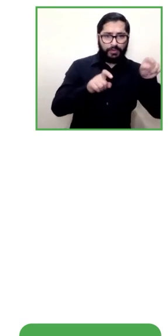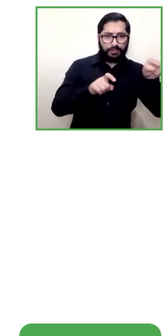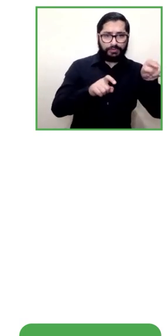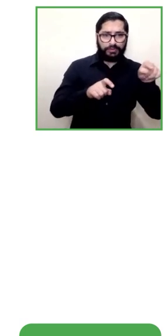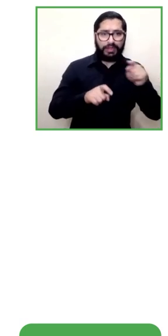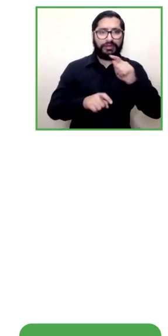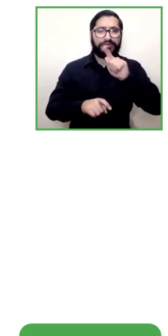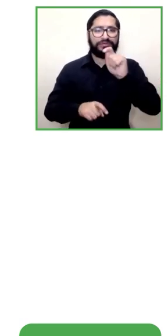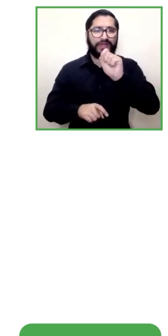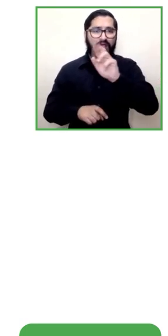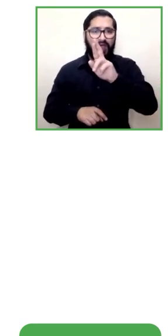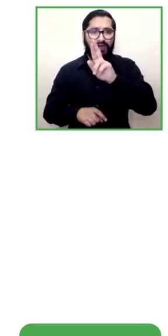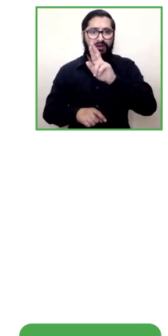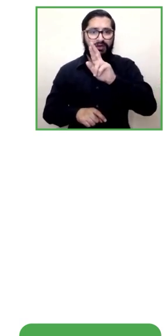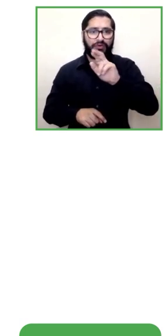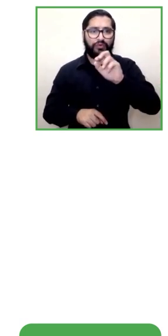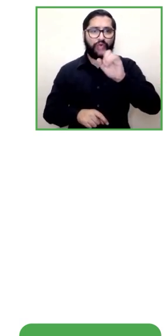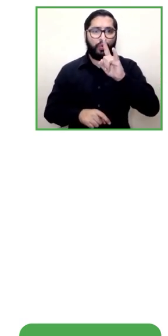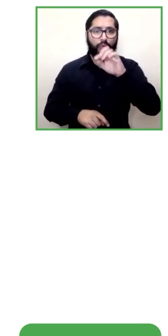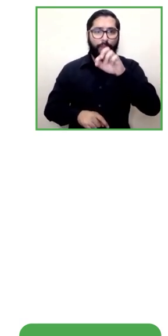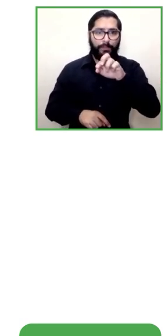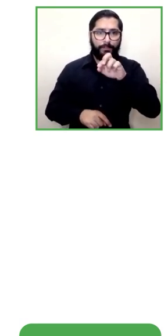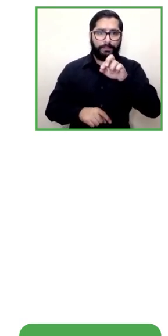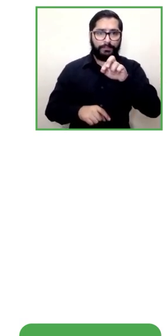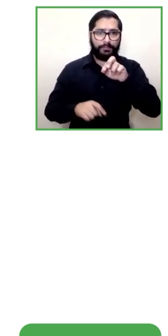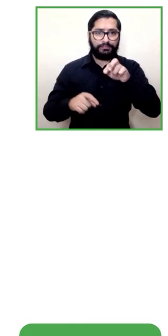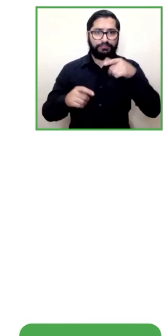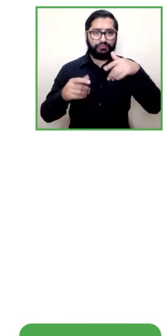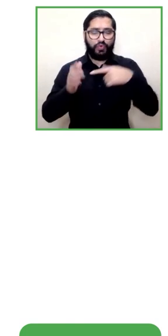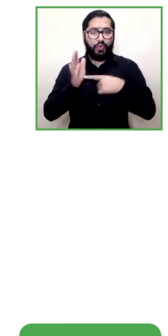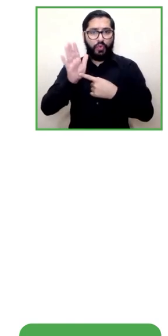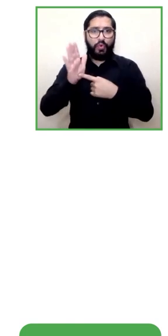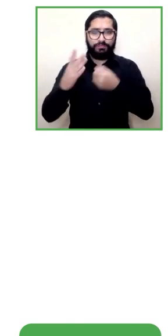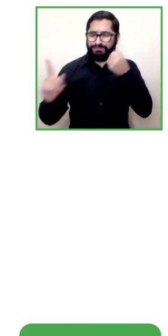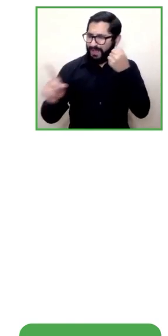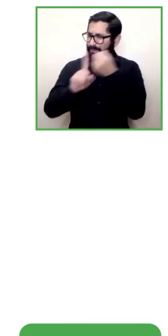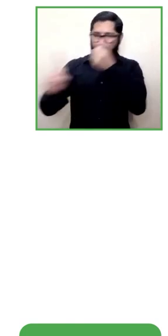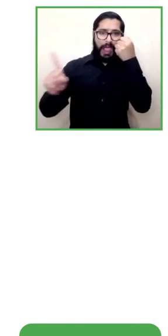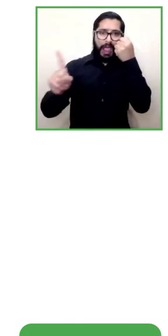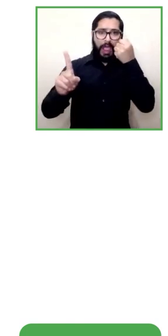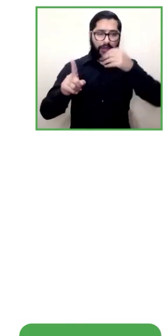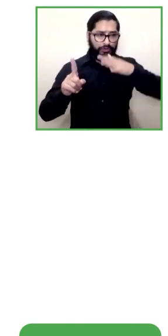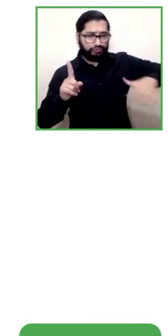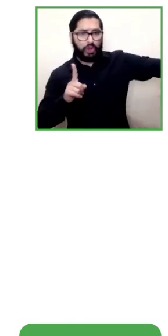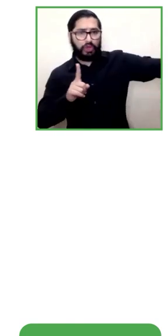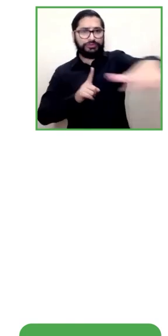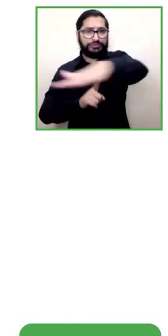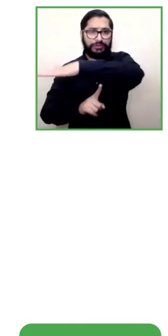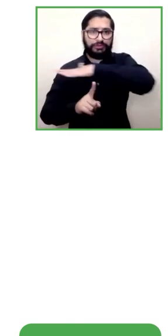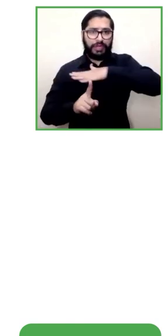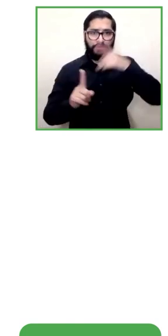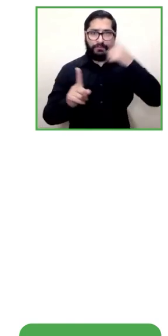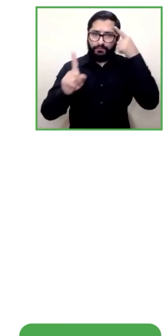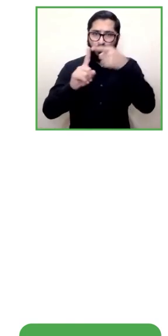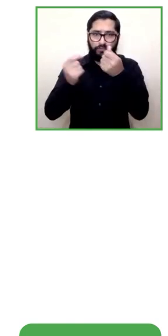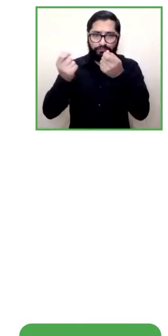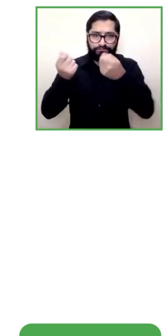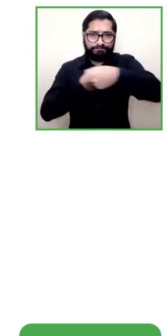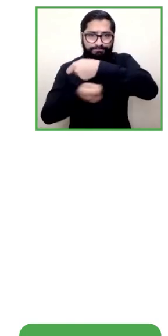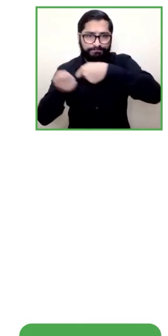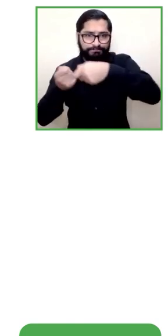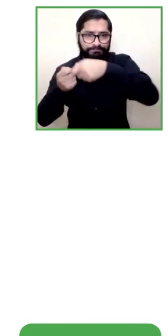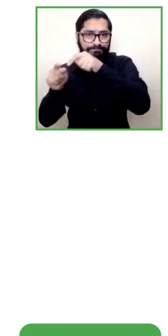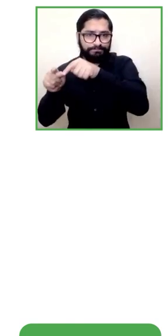de impacto social pero también tener ánimo de lucro o sea que sea sustentable y que pueda crecer y que básicamente genere dinero para